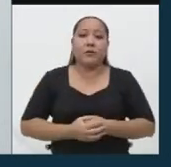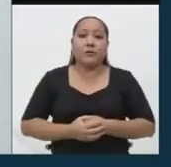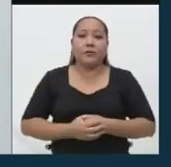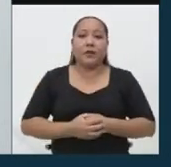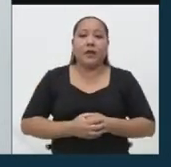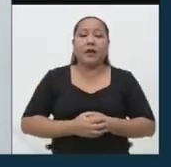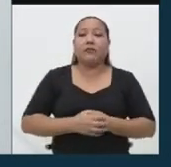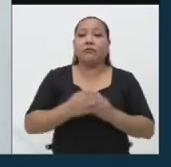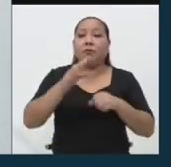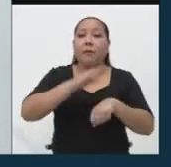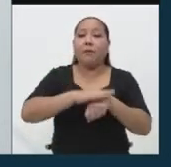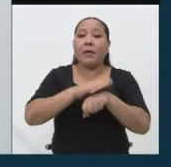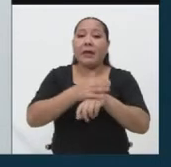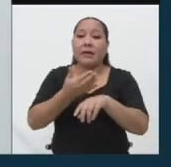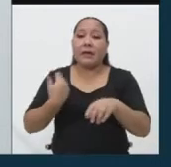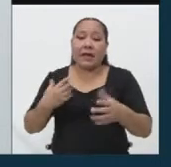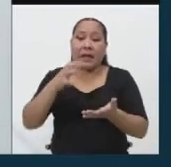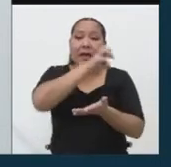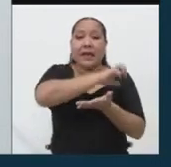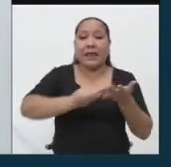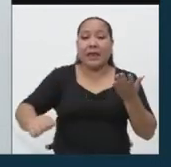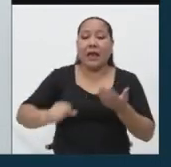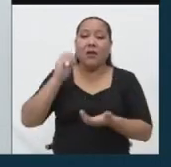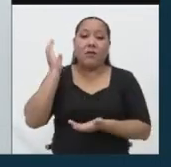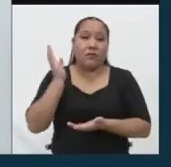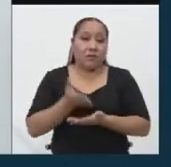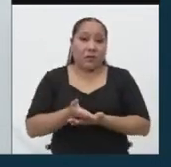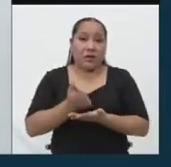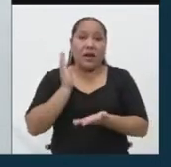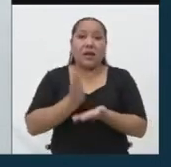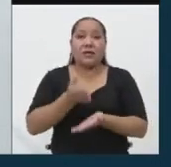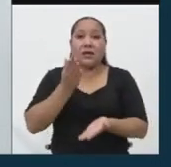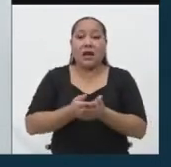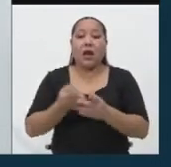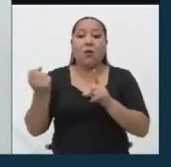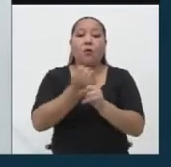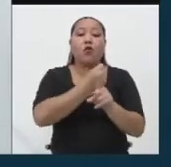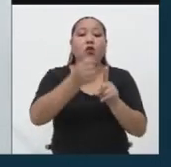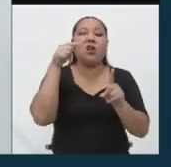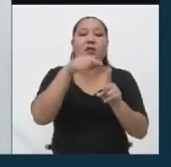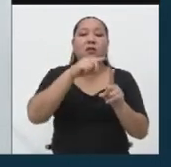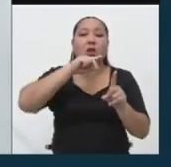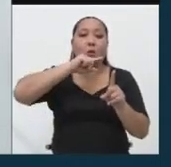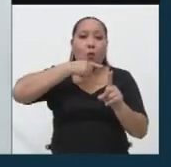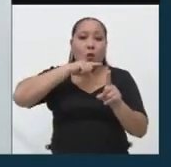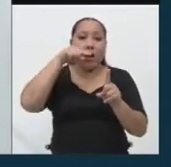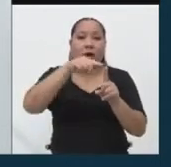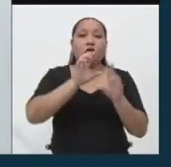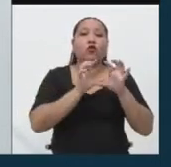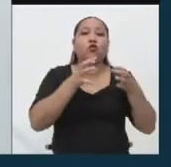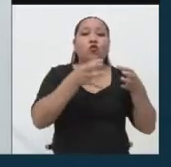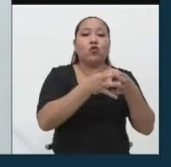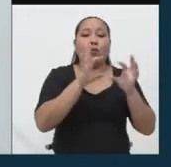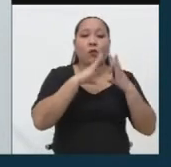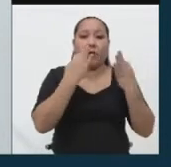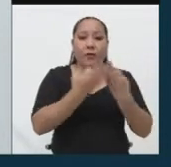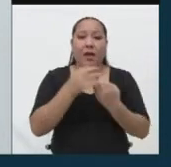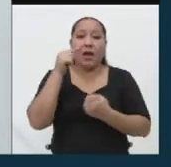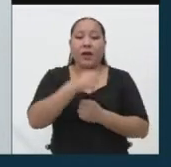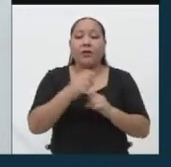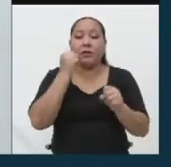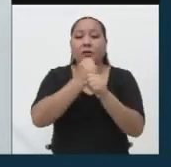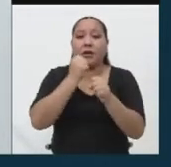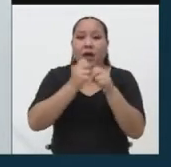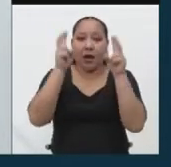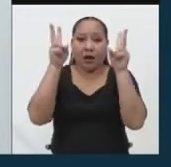prevenir, erradicar y sancionar la violencia contra la mujer y su grupo familiar. Con ello vamos a trabajar en el tema de